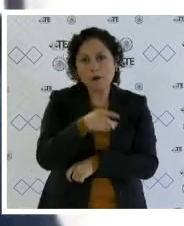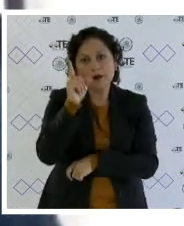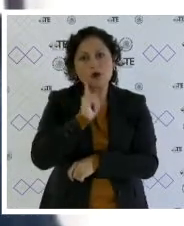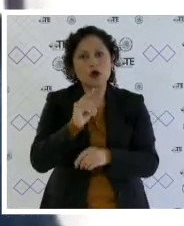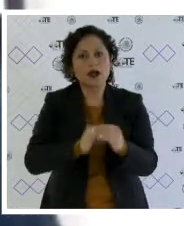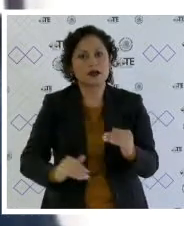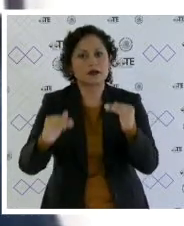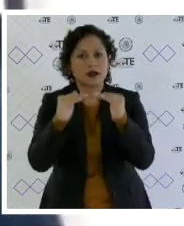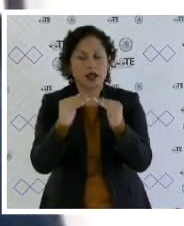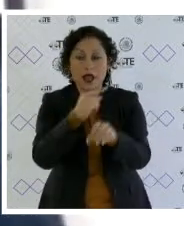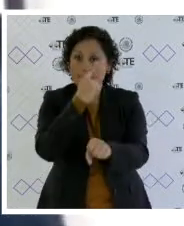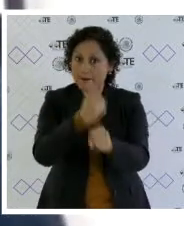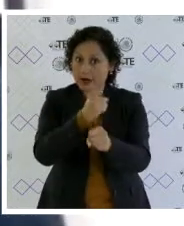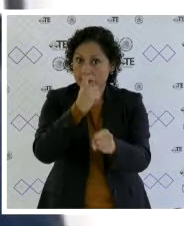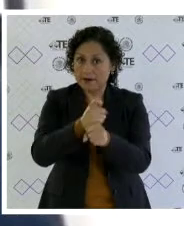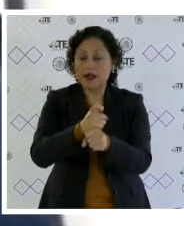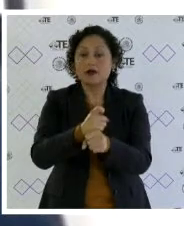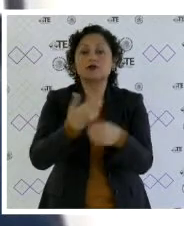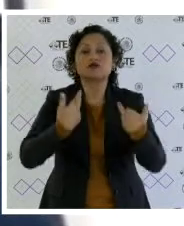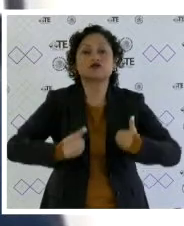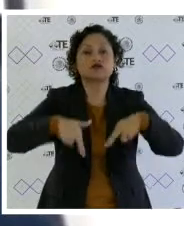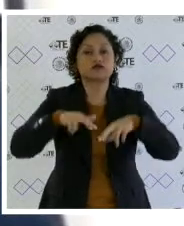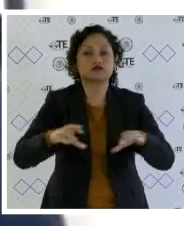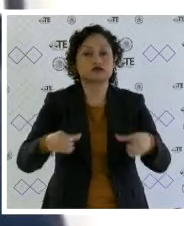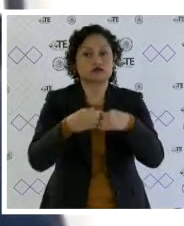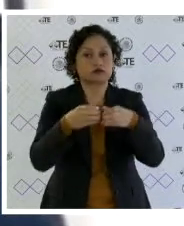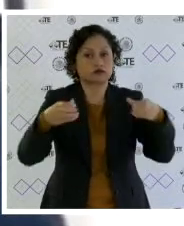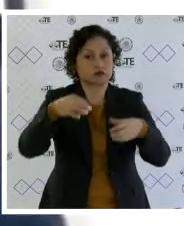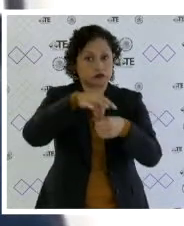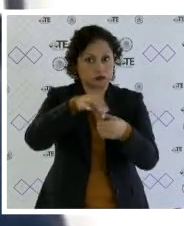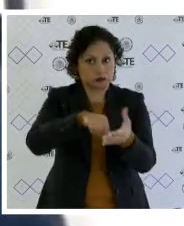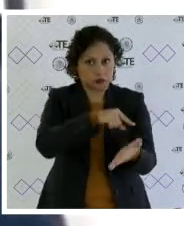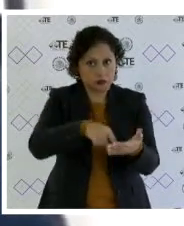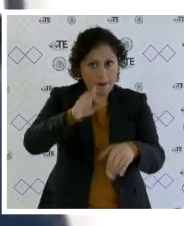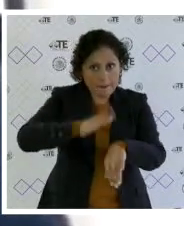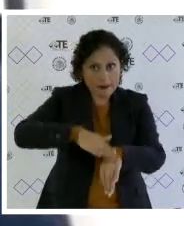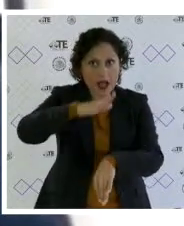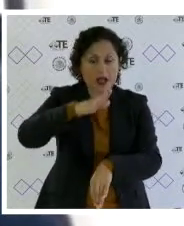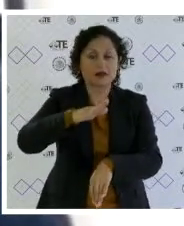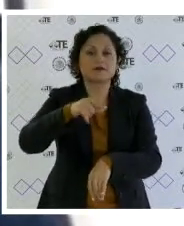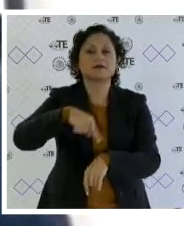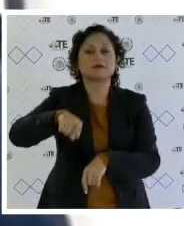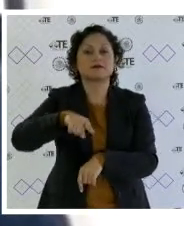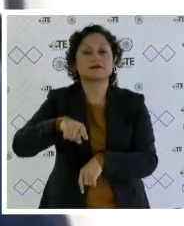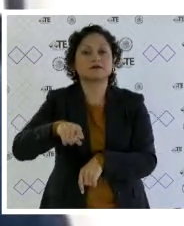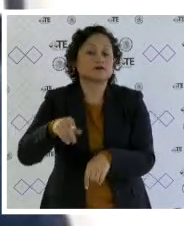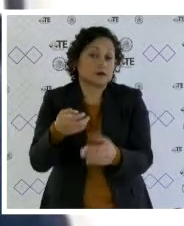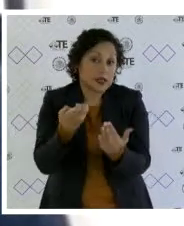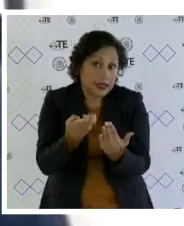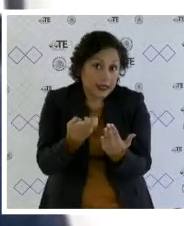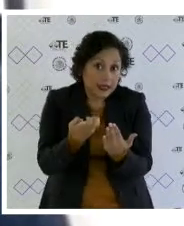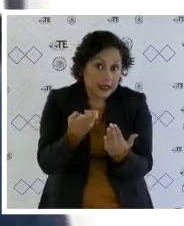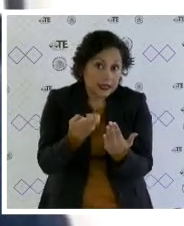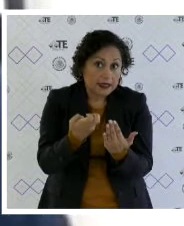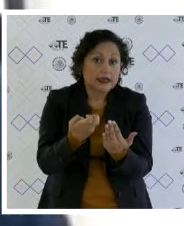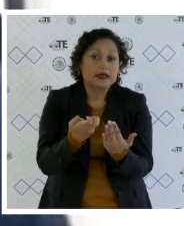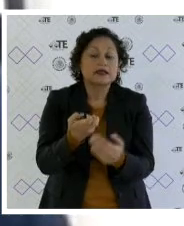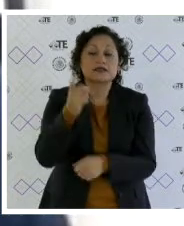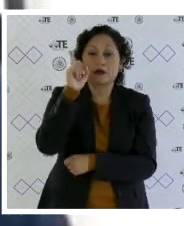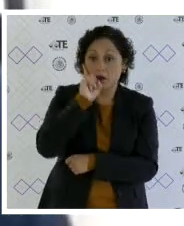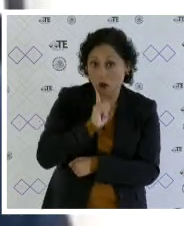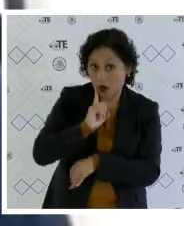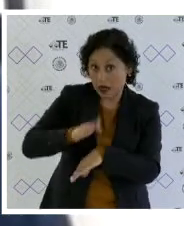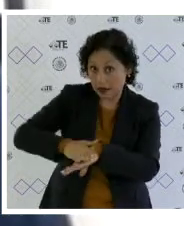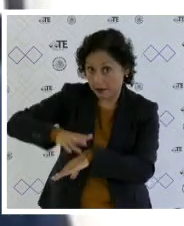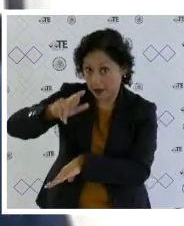iniciando por el de mayor representación en el listado nominal de la unidad territorial. Y en el caso, ésta corresponde al género femenino,